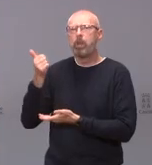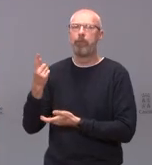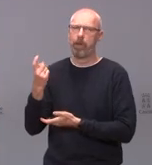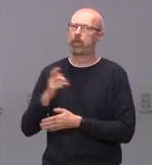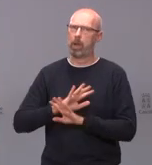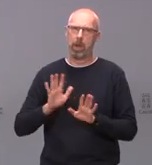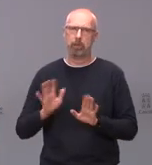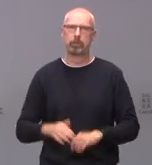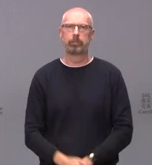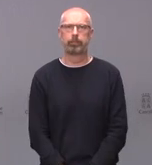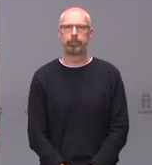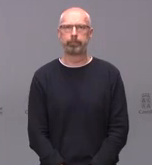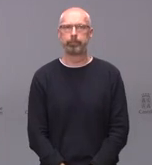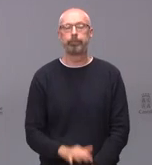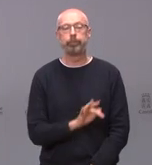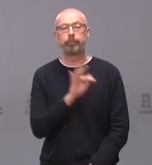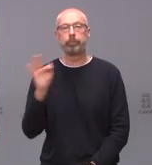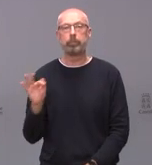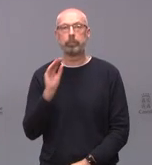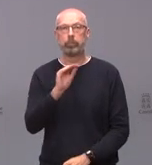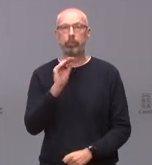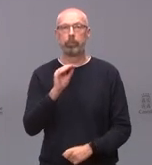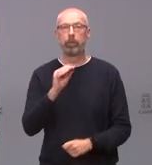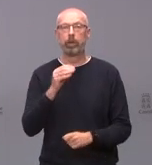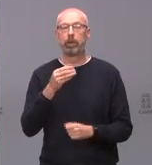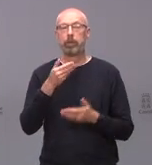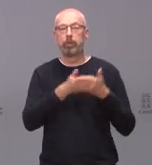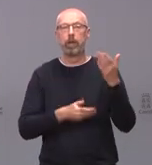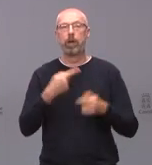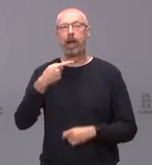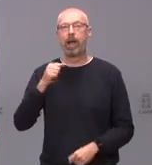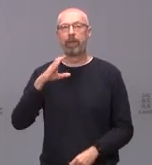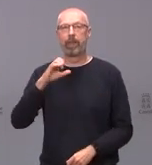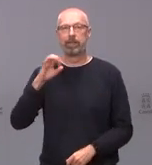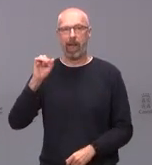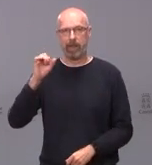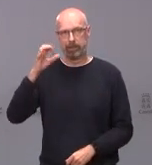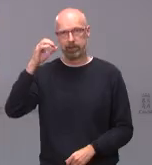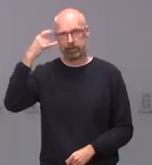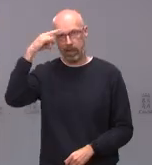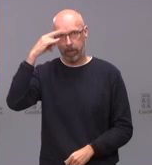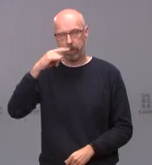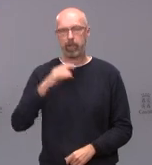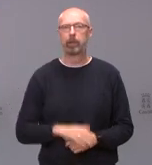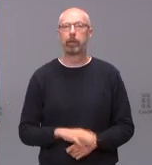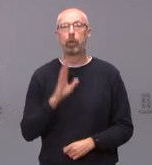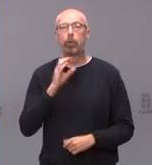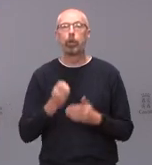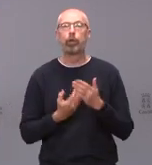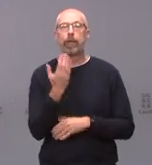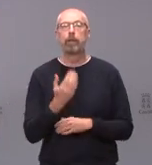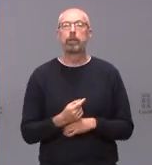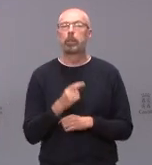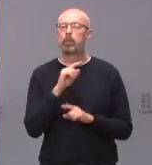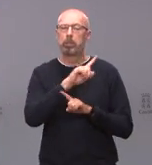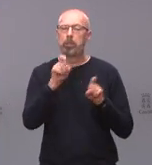momento ya para dar paso a Javier Hernández de la Gaceta de Salamanca Javier adelante hola buenos días pues una pregunta muy cortita es